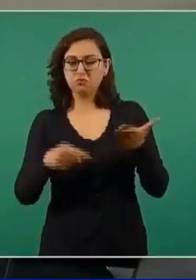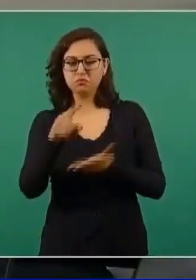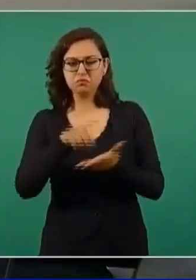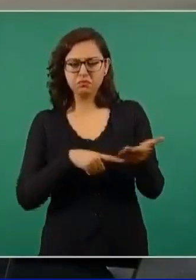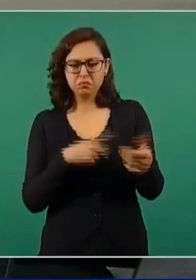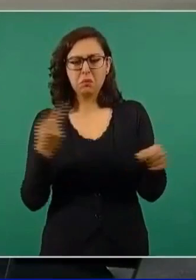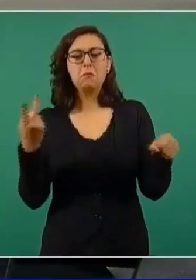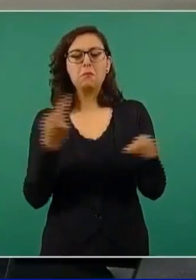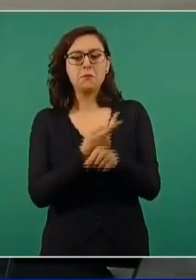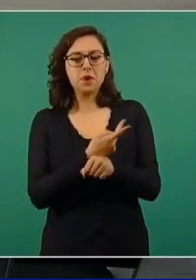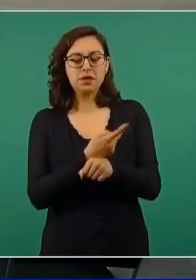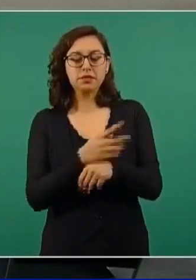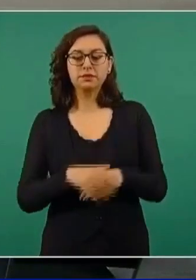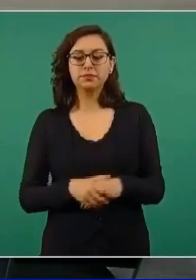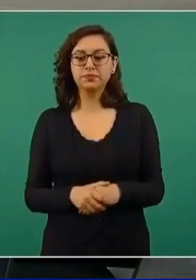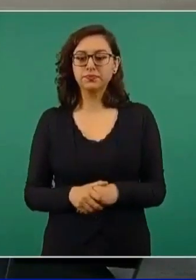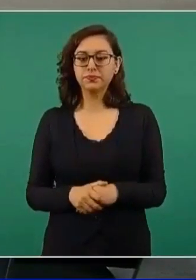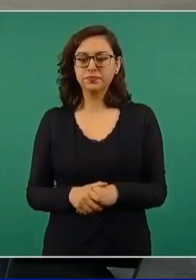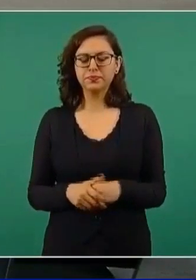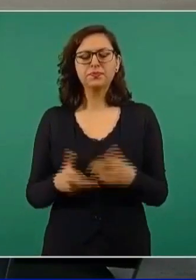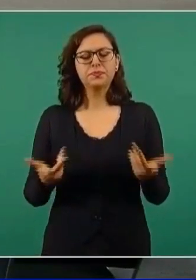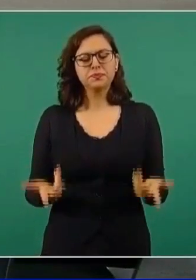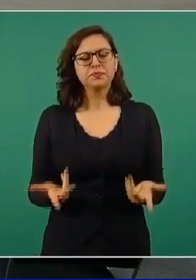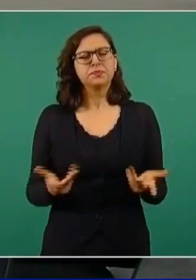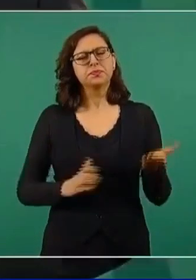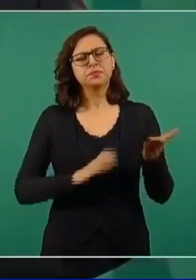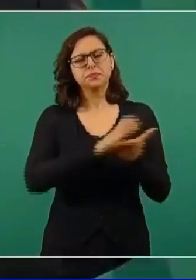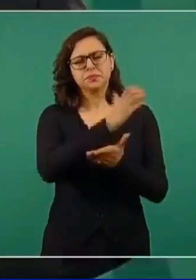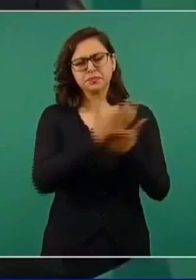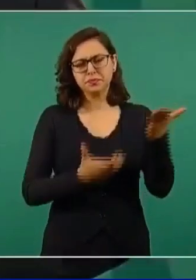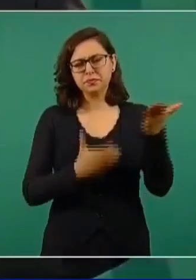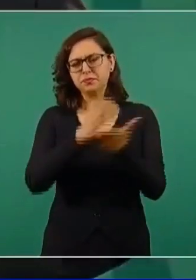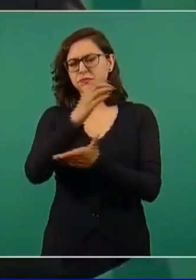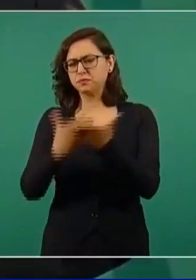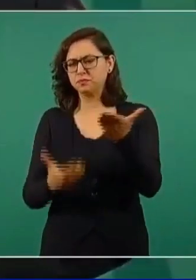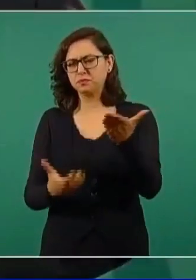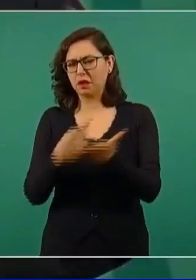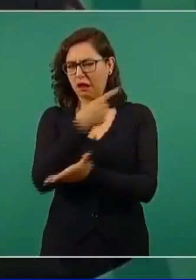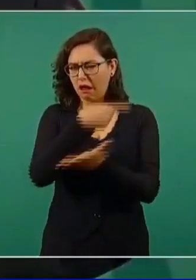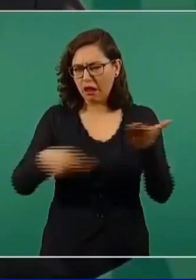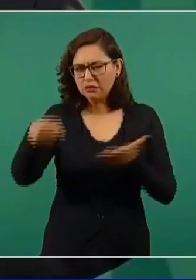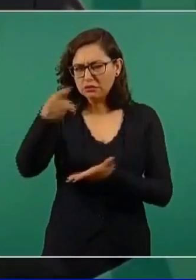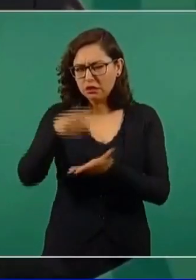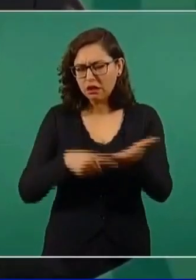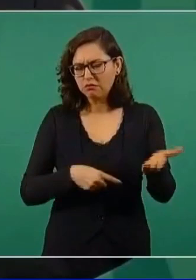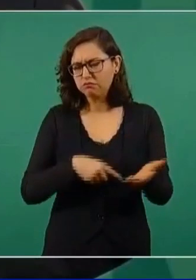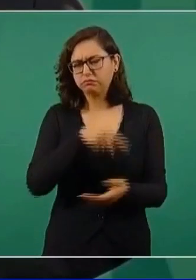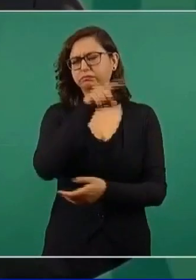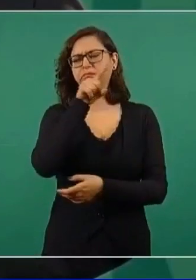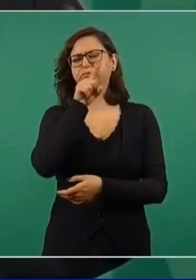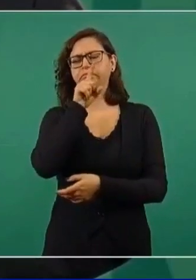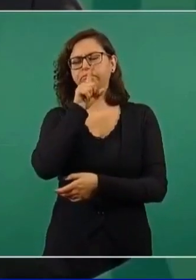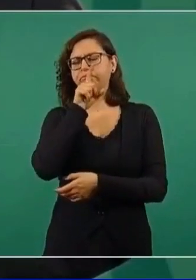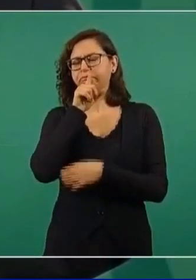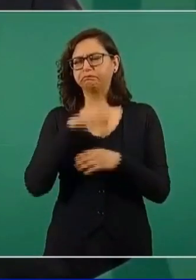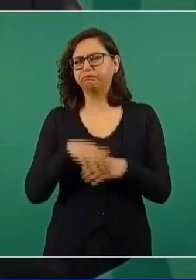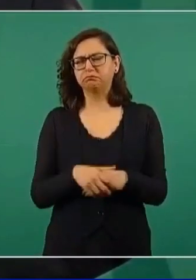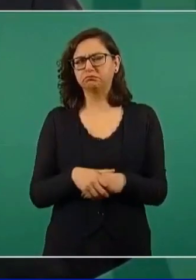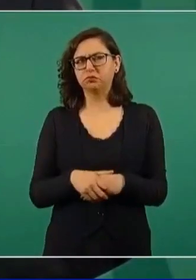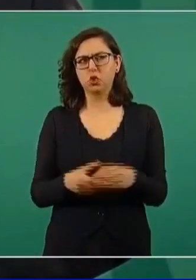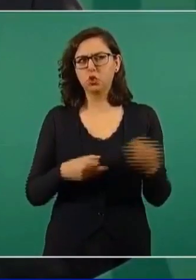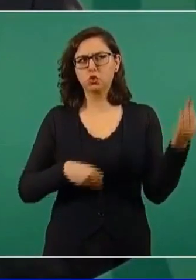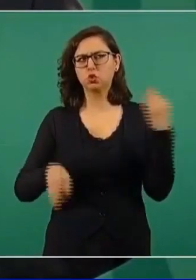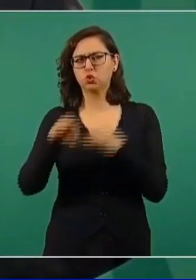los casos se están reconociendo los contratos. No tengo el detalle sobre